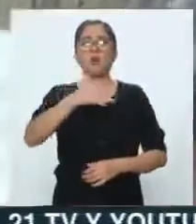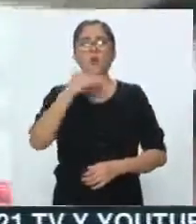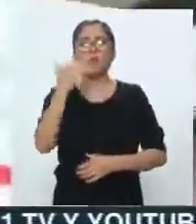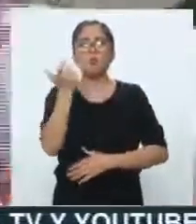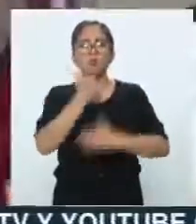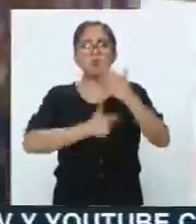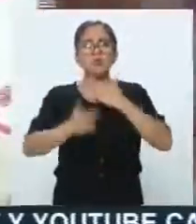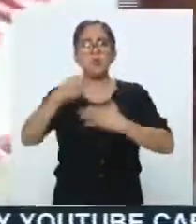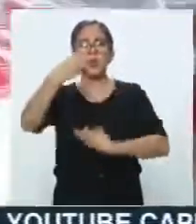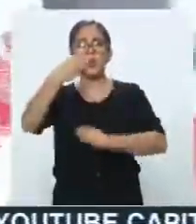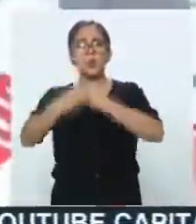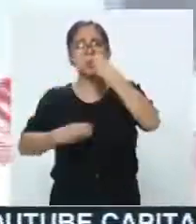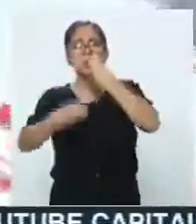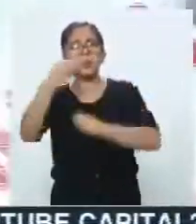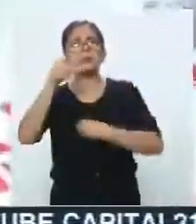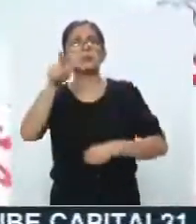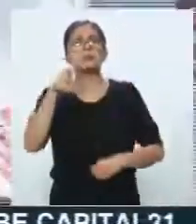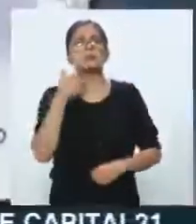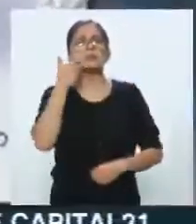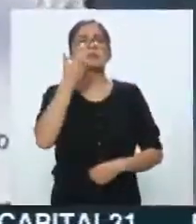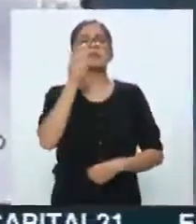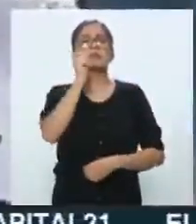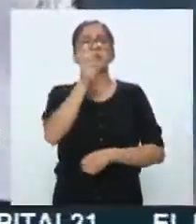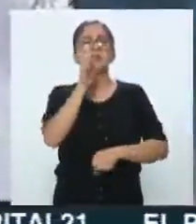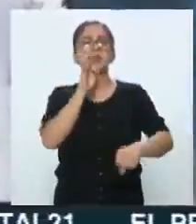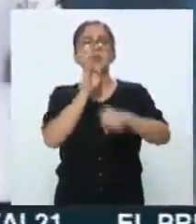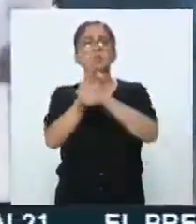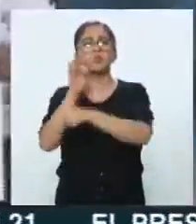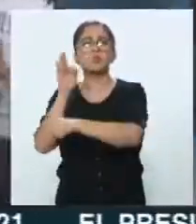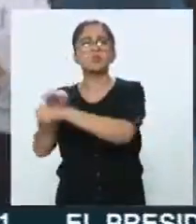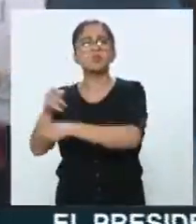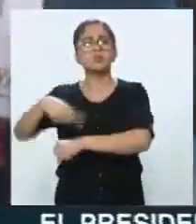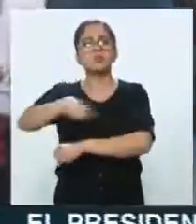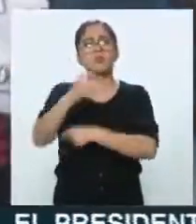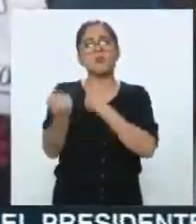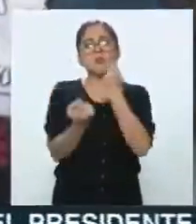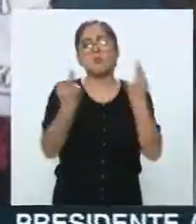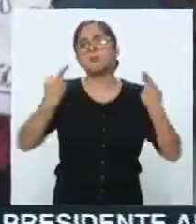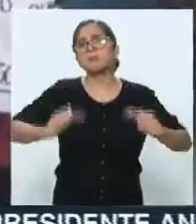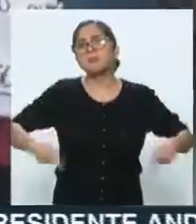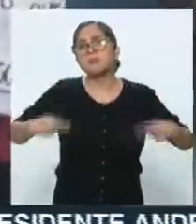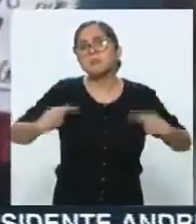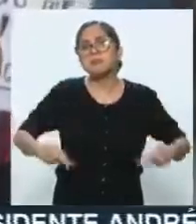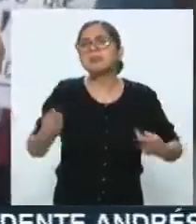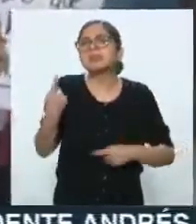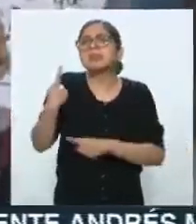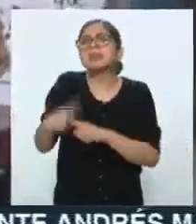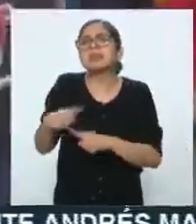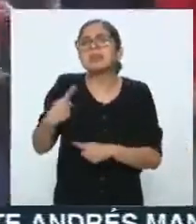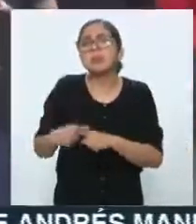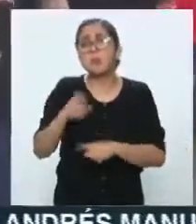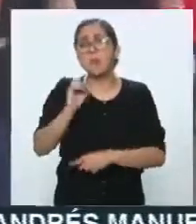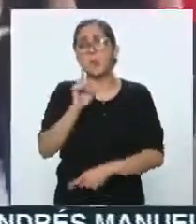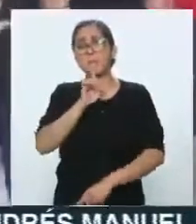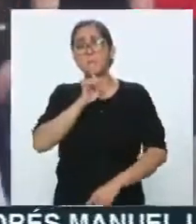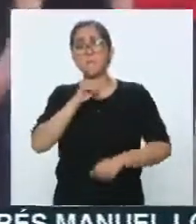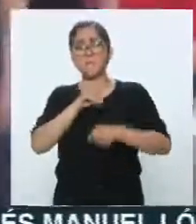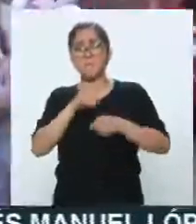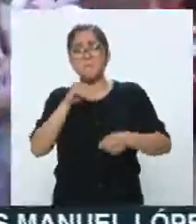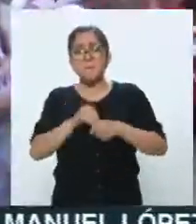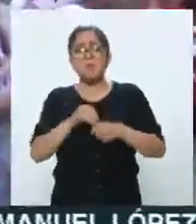por el intento de mantener la protección de quienes participaron de manera activa por omisión y